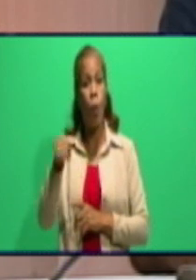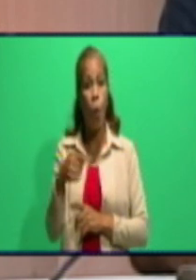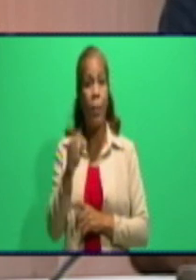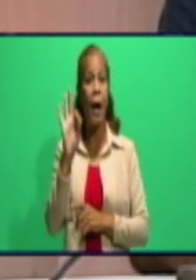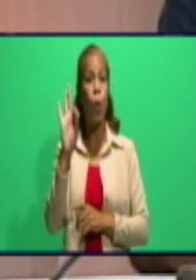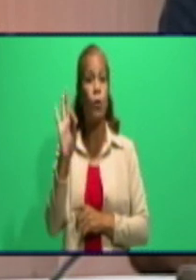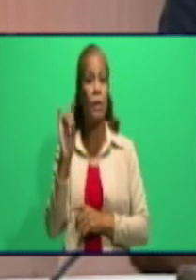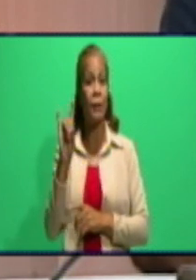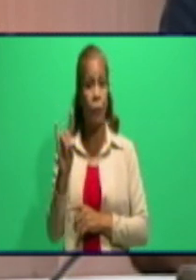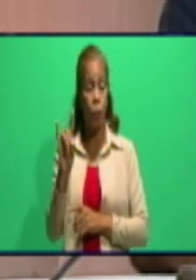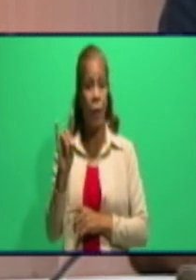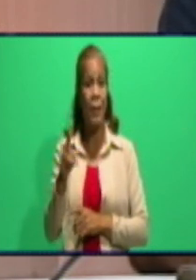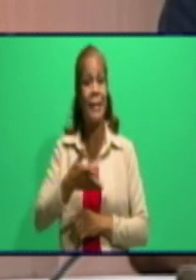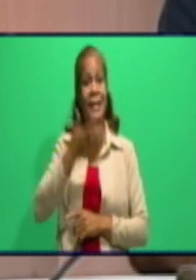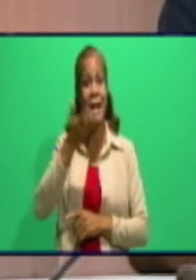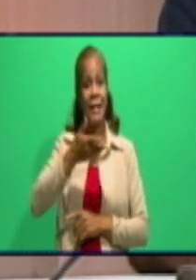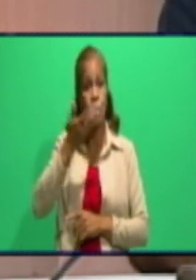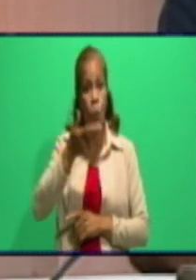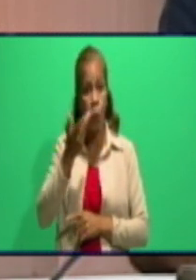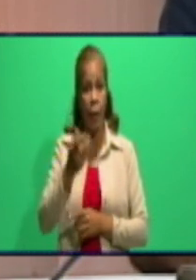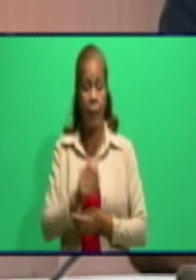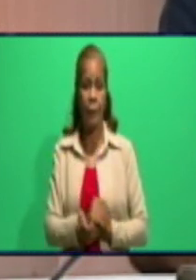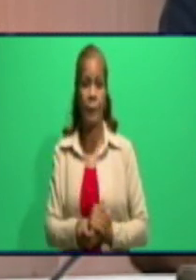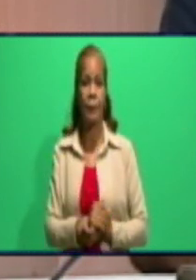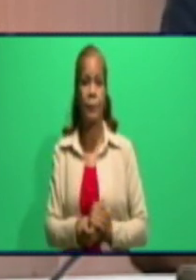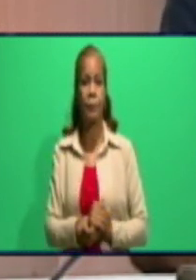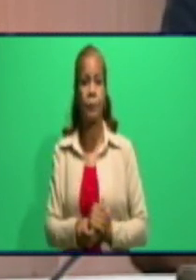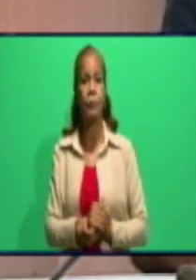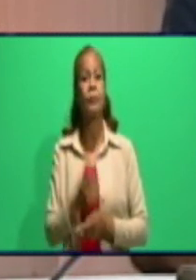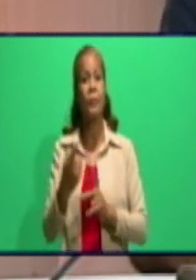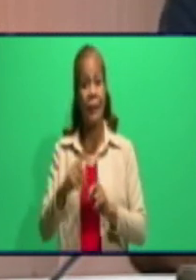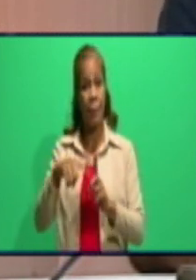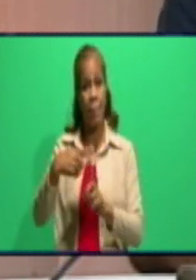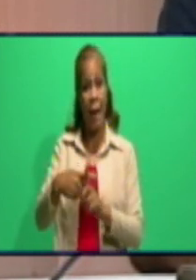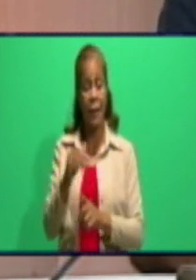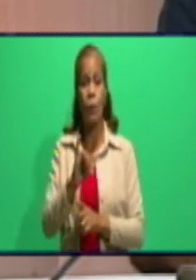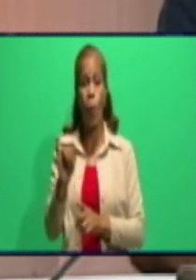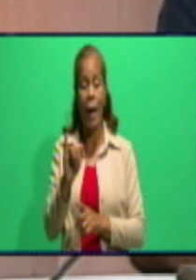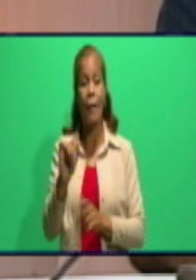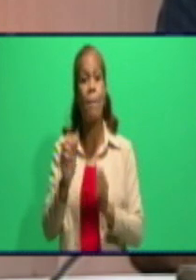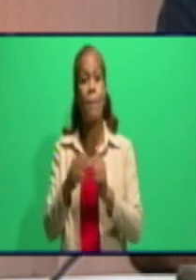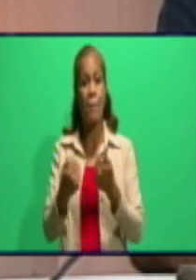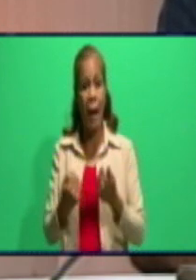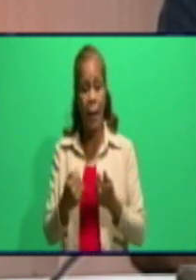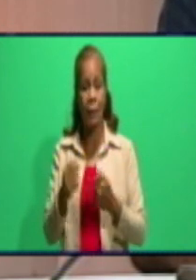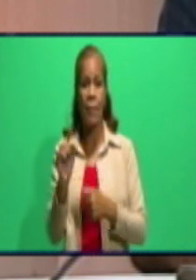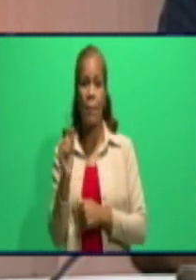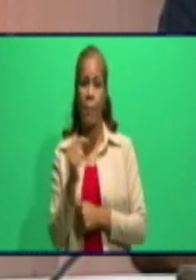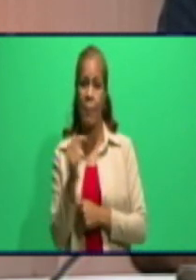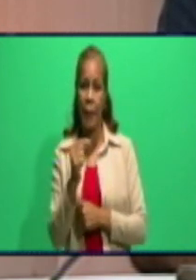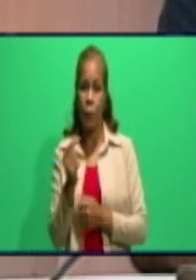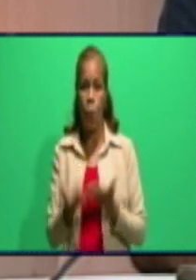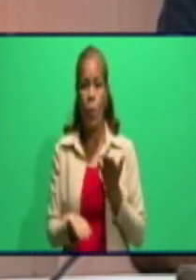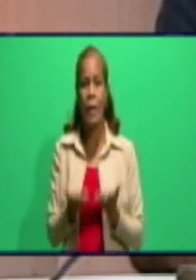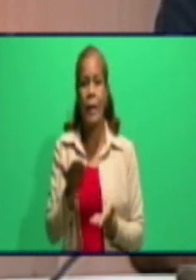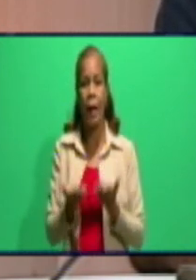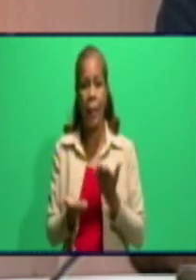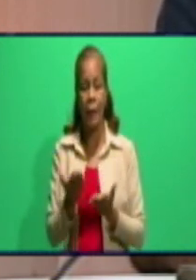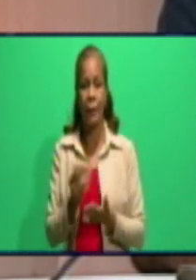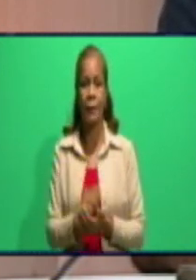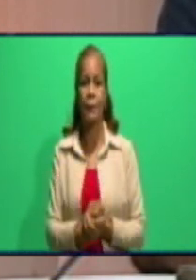crudo. Y además de esto, el pan que se muestrió estaba bajo peso. En el Rosario, también una diferencia